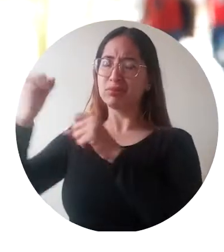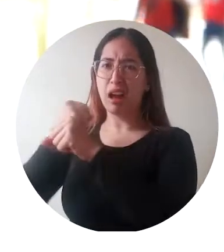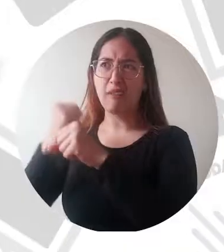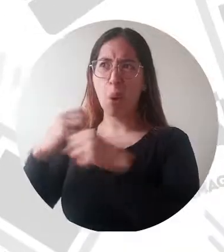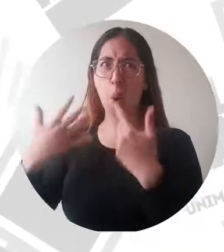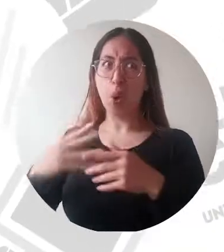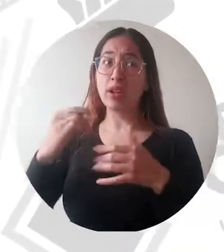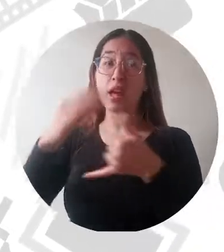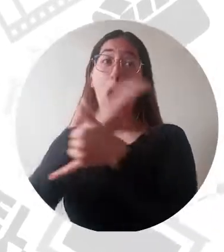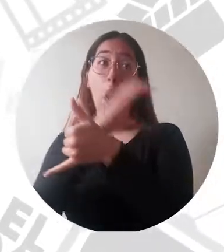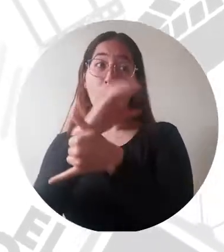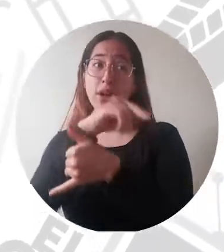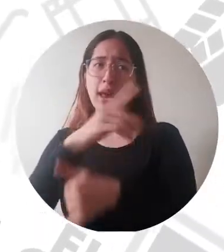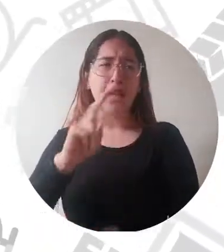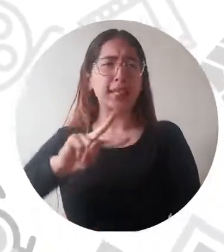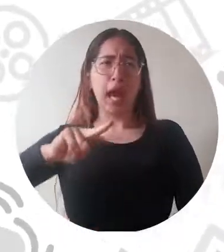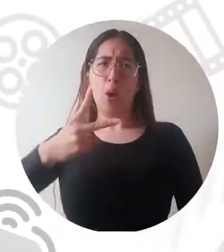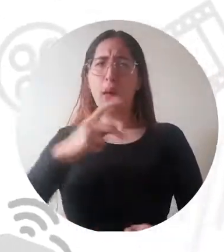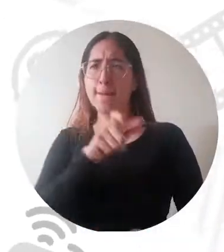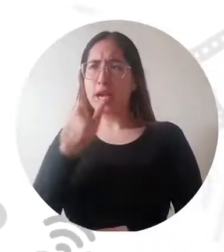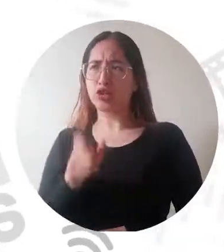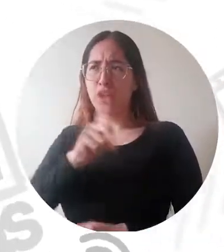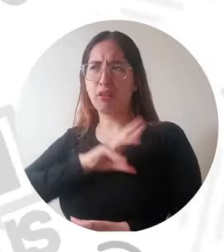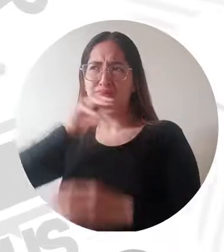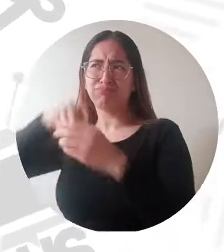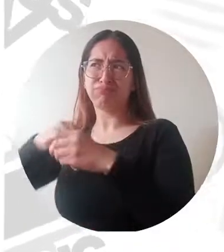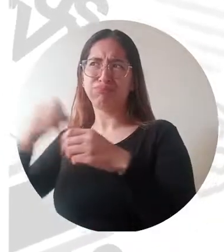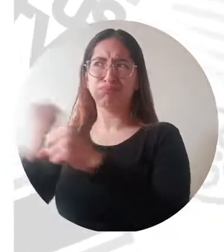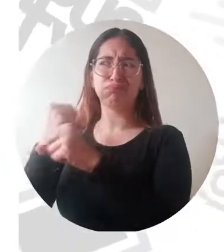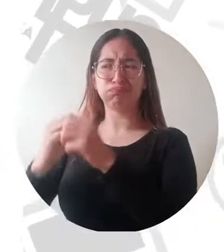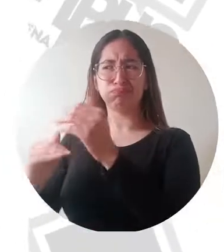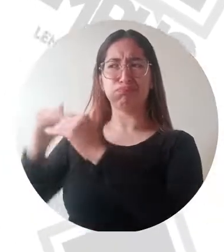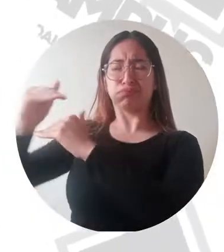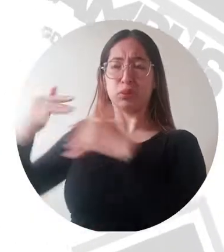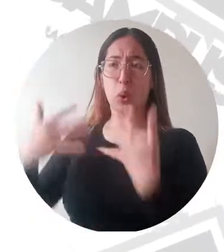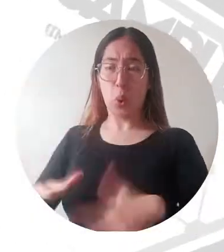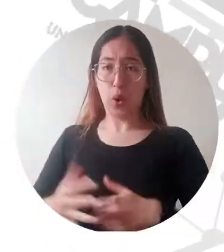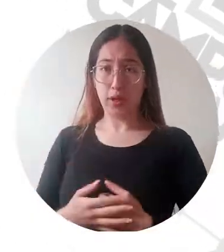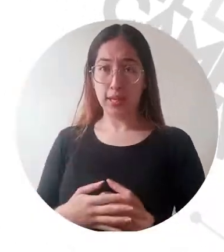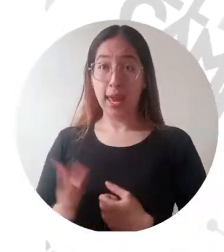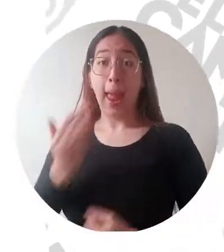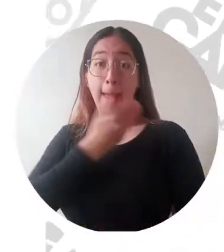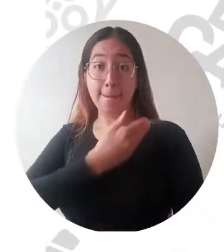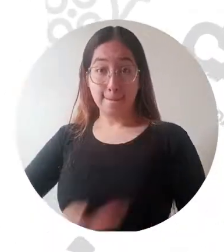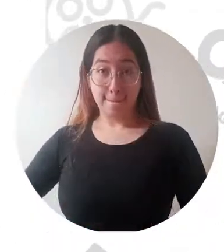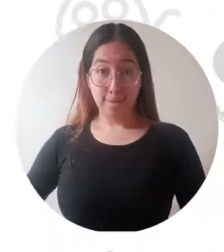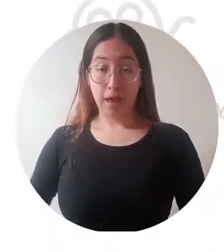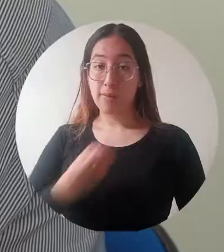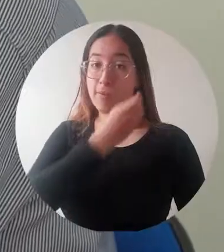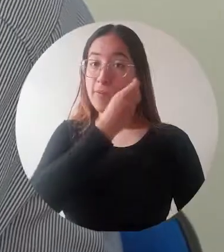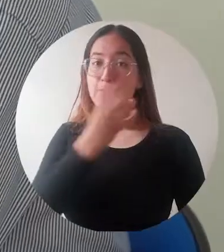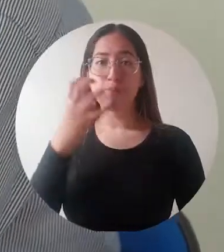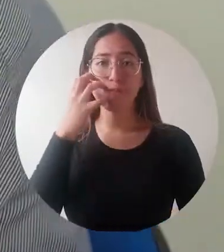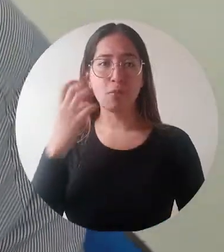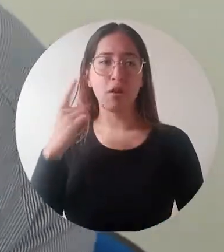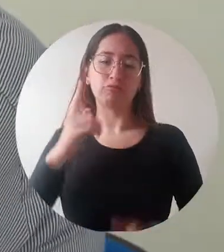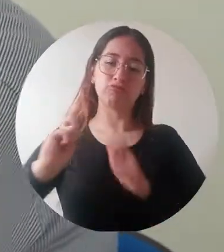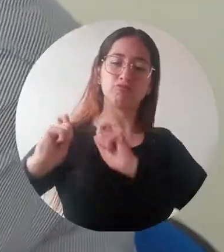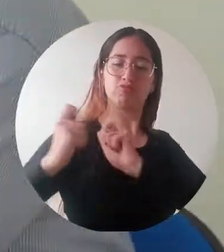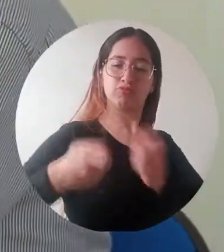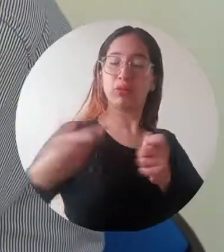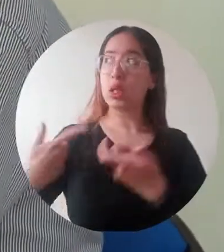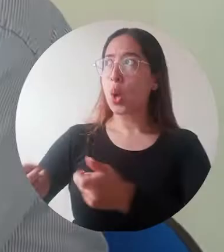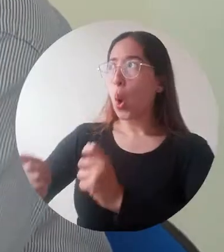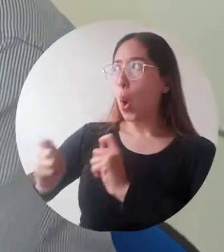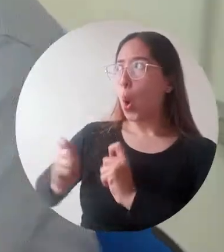llega a esta instancia. A través del Decreto 082 de 2022, el Presidente de la República designó al contador magíster en este rol